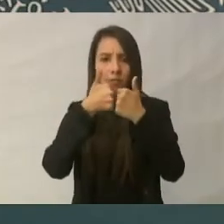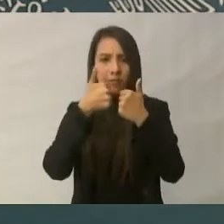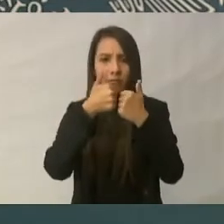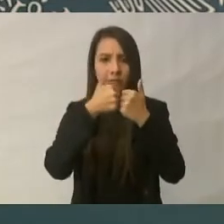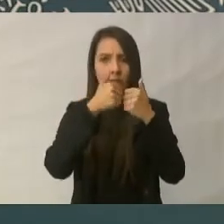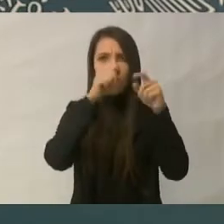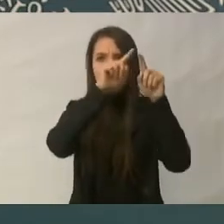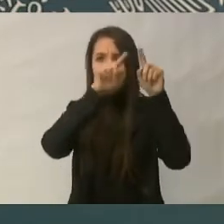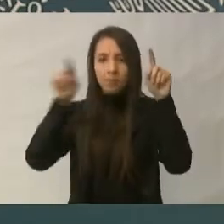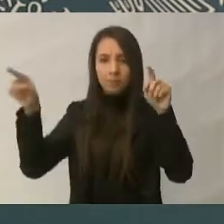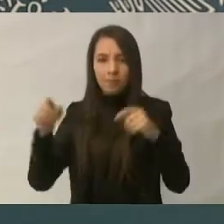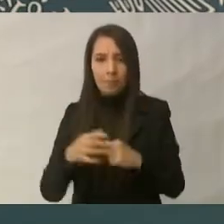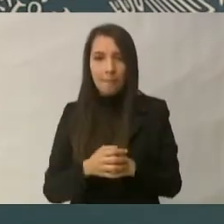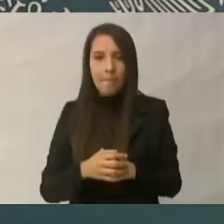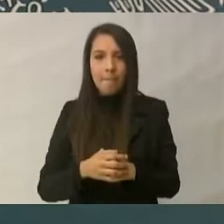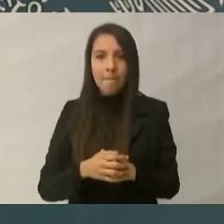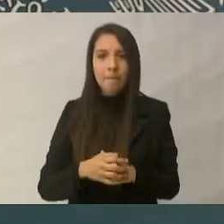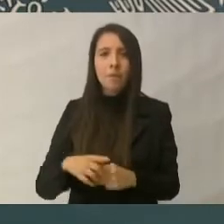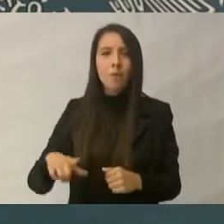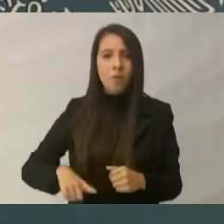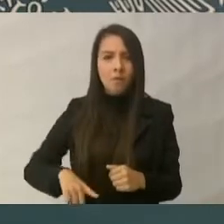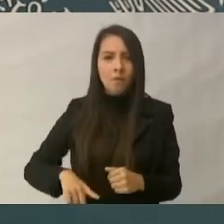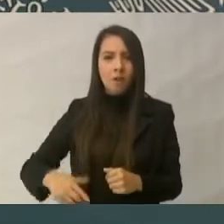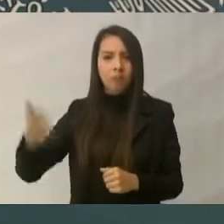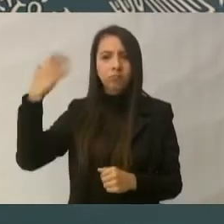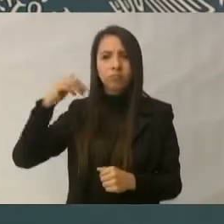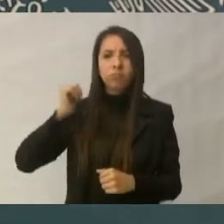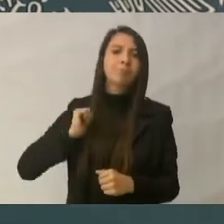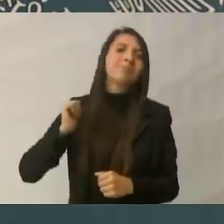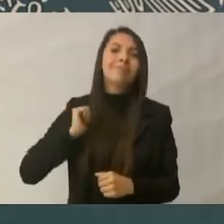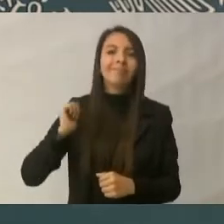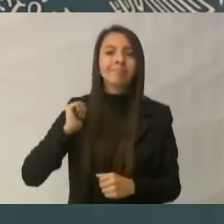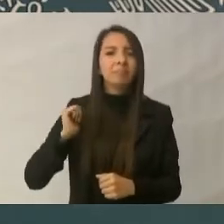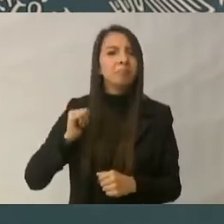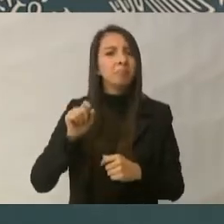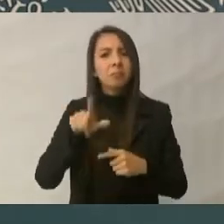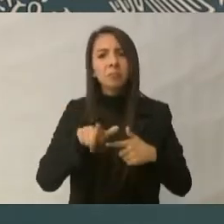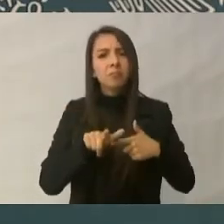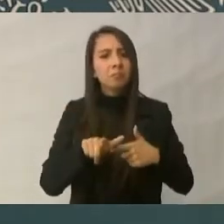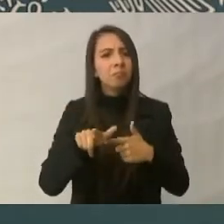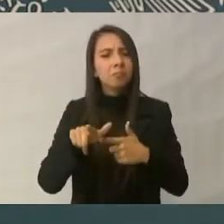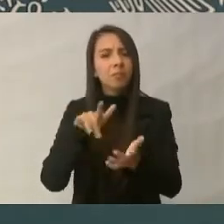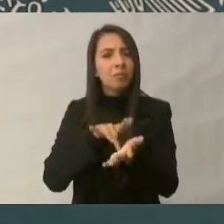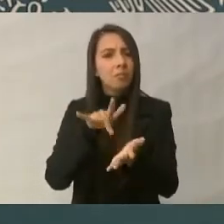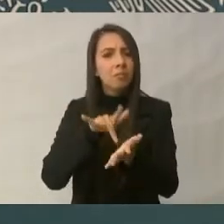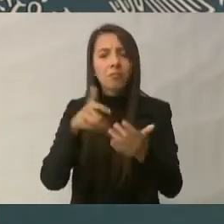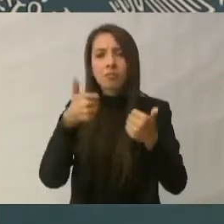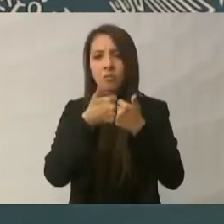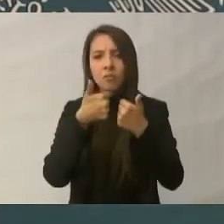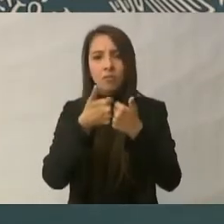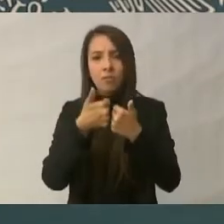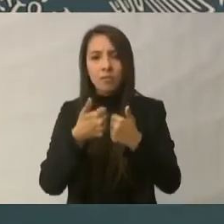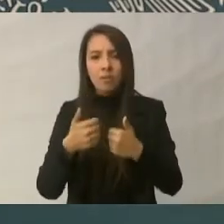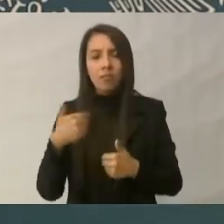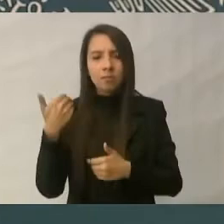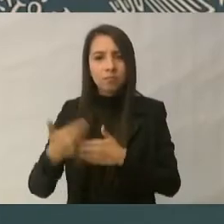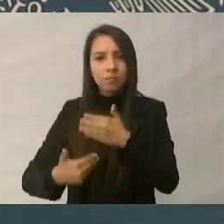Los gobiernos revolucionarios lo mismo hasta que con el tratado